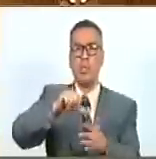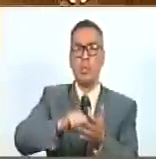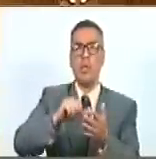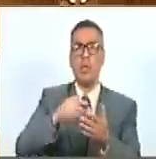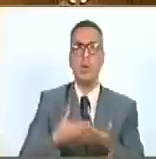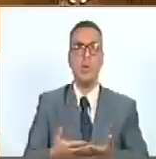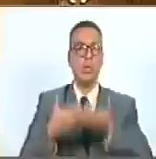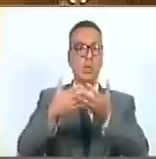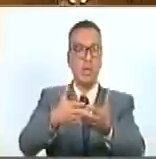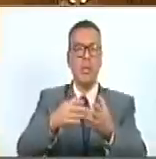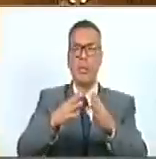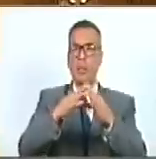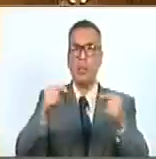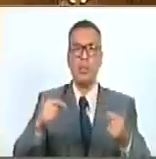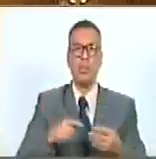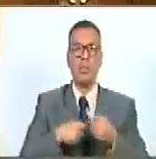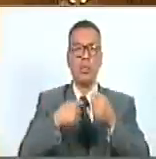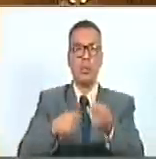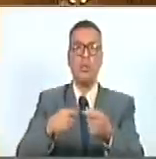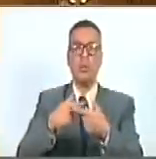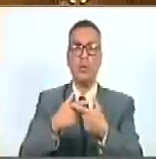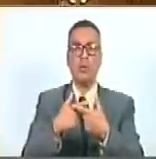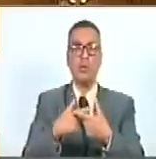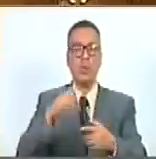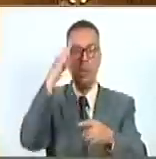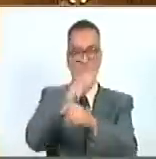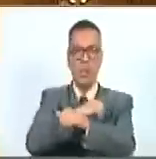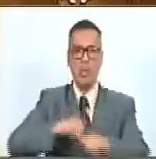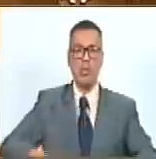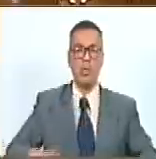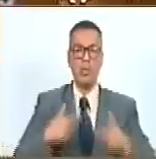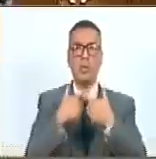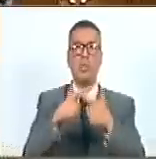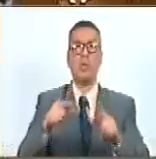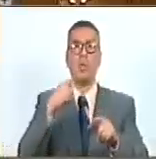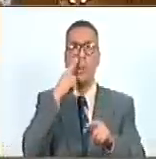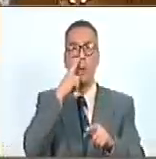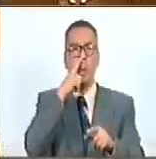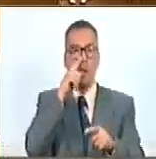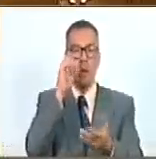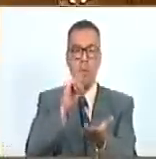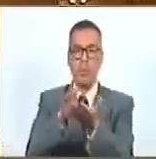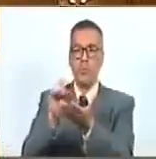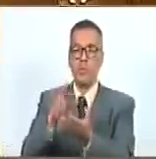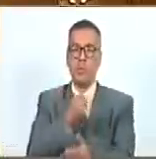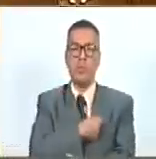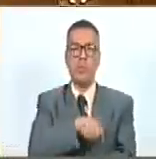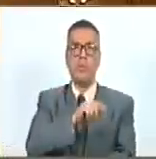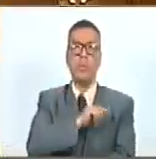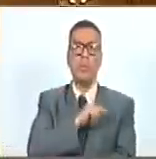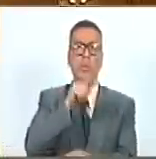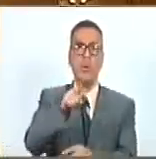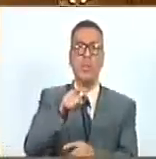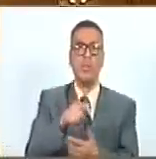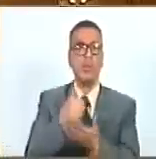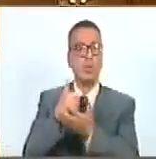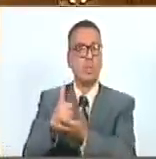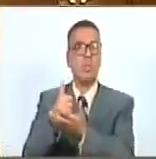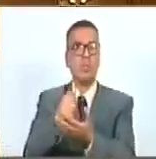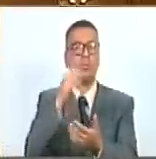entregaba las armas al ejército libertador. Expulsados los españoles. Esto sirvió